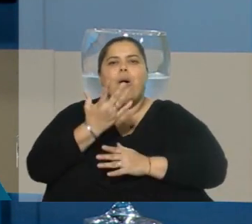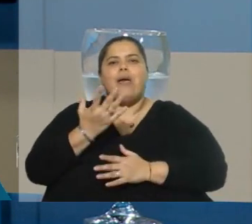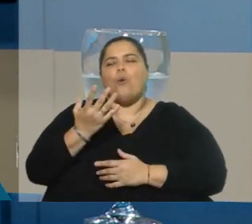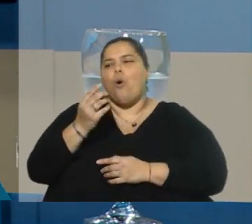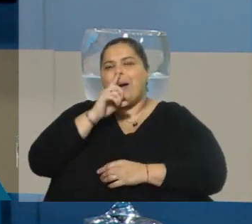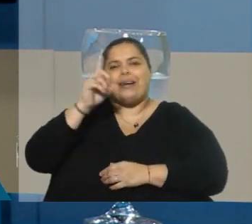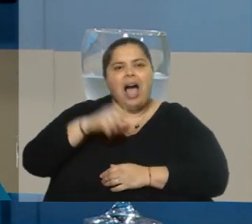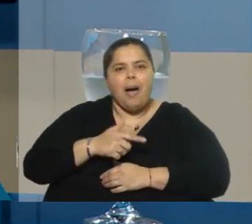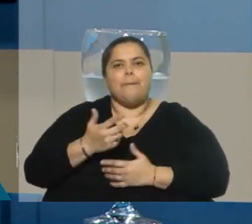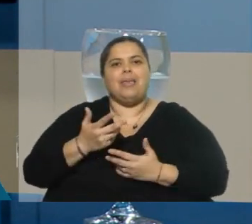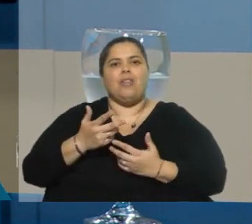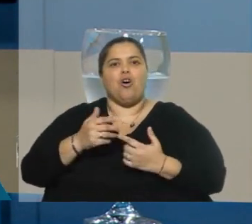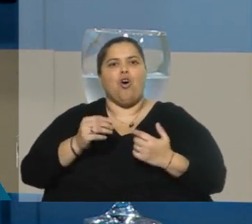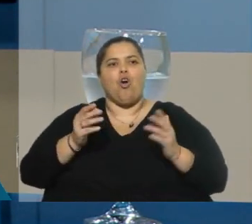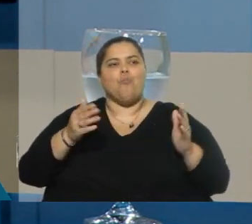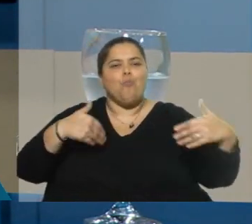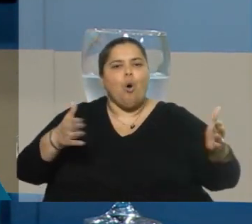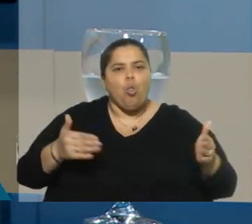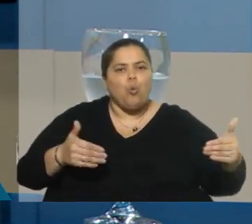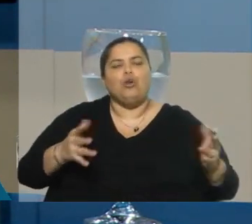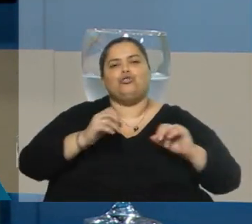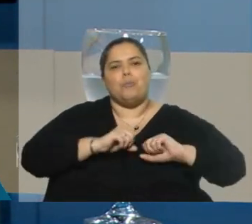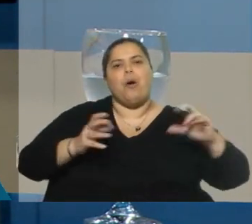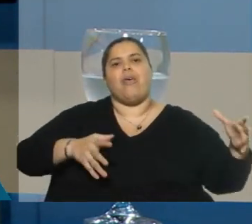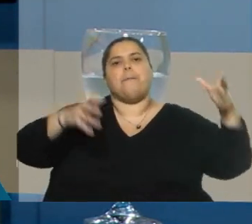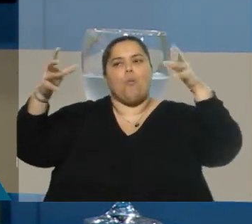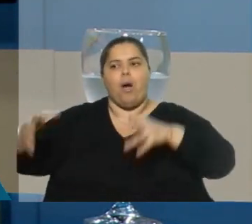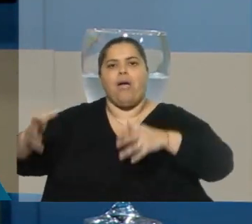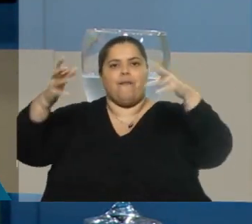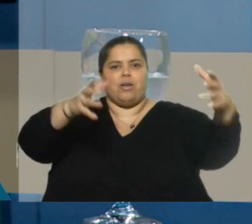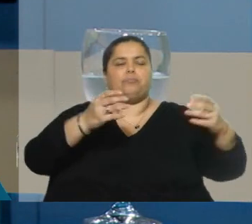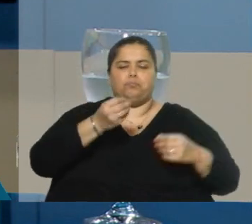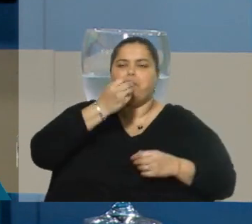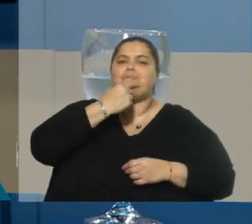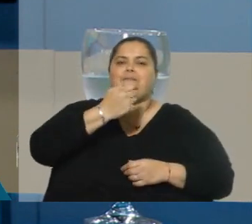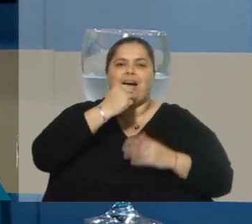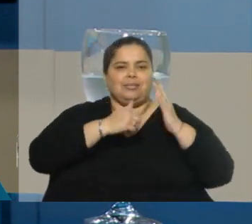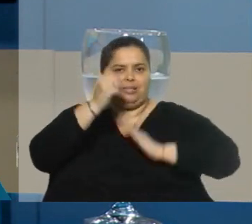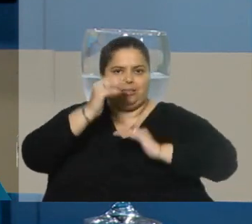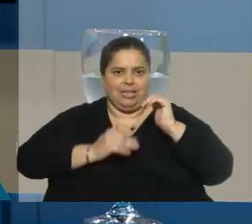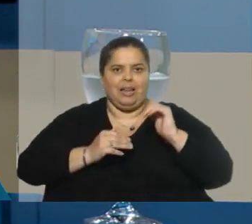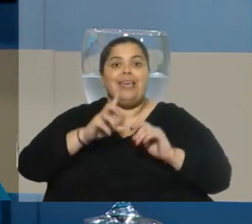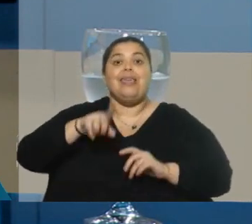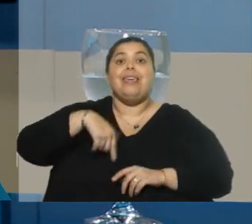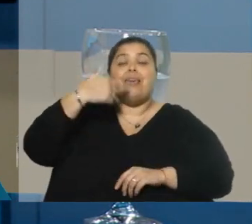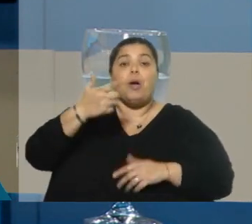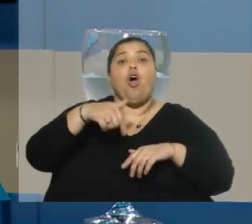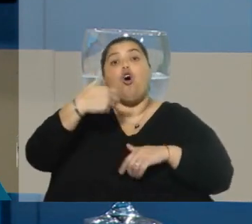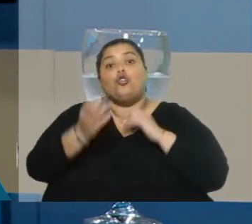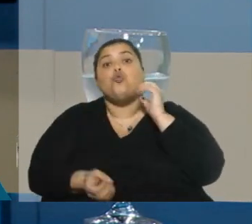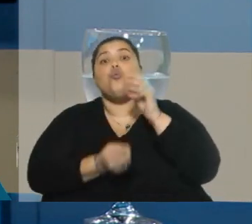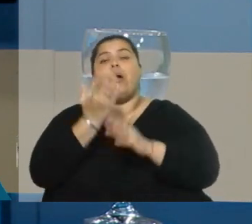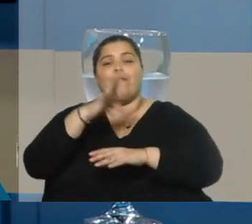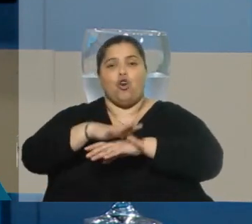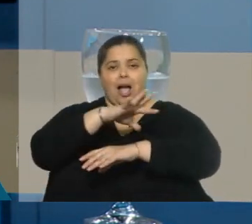modulares, transportables, que, bueno, que van a implicar, por lo tanto, una construcción más eficiente. Después están las aperturas, que esos son los nuevos